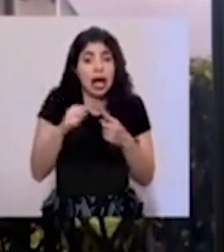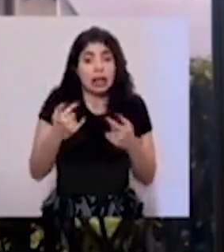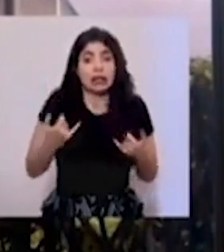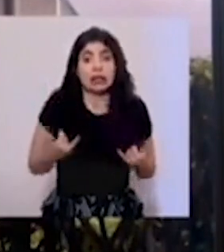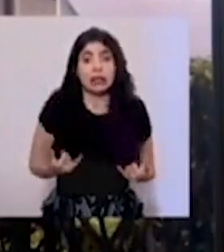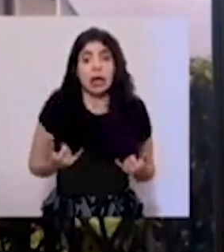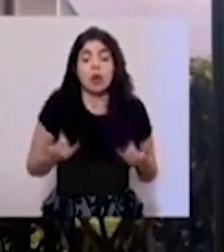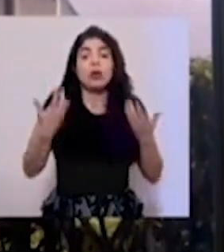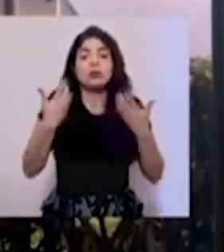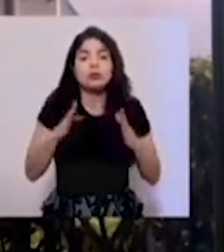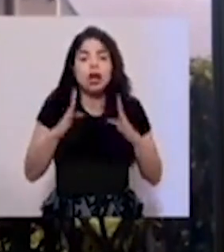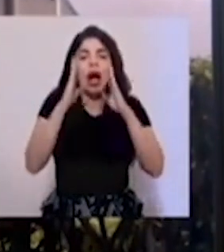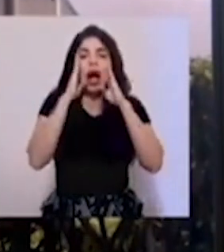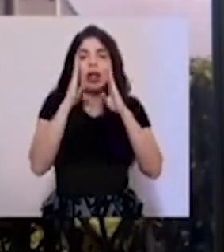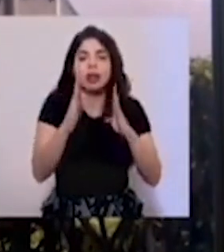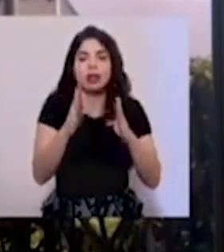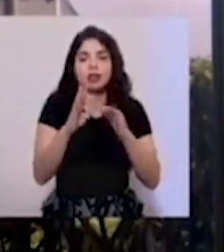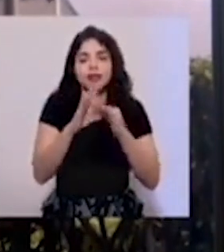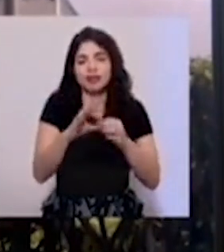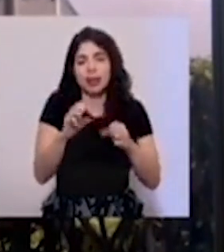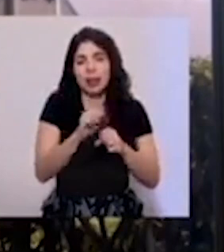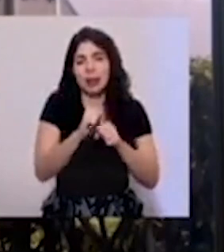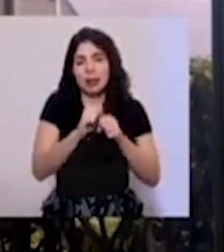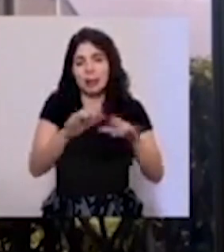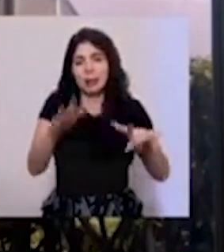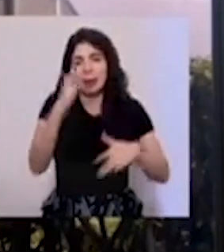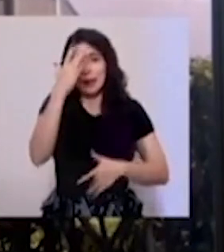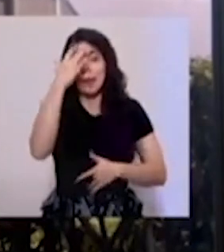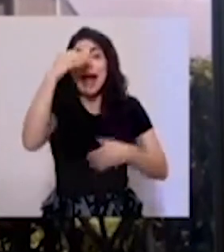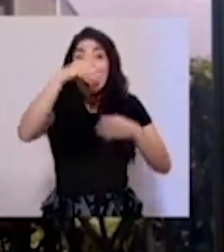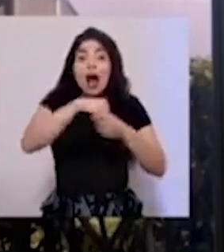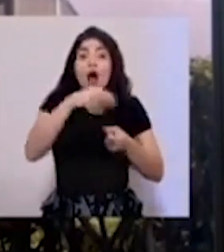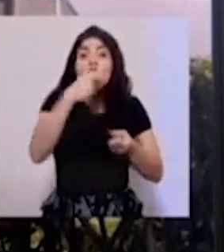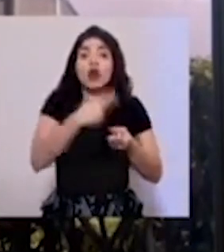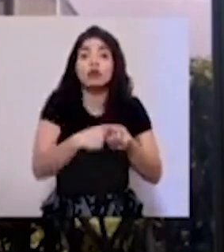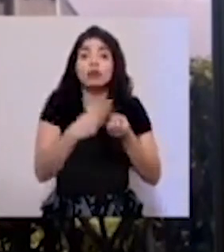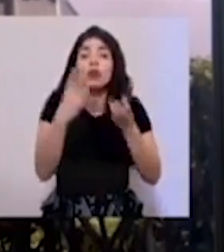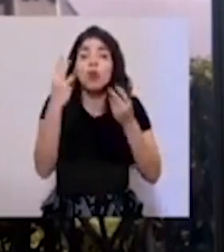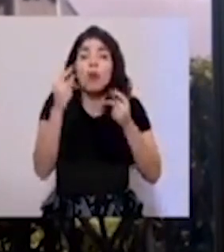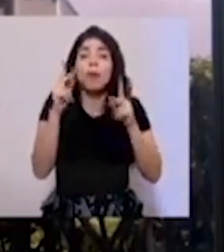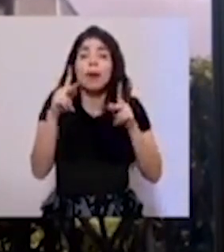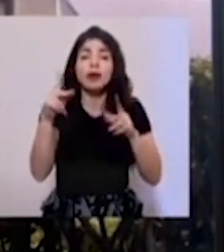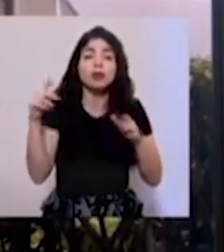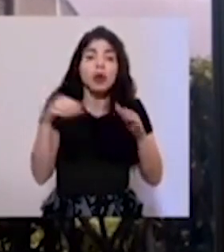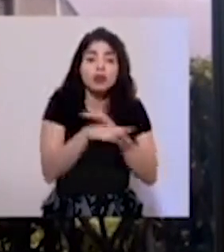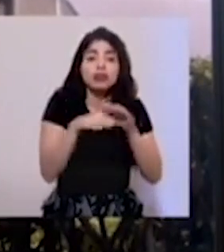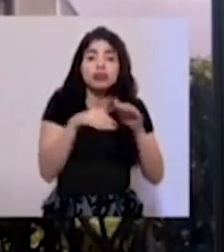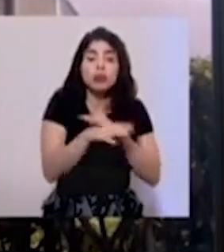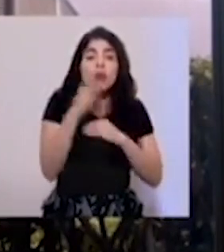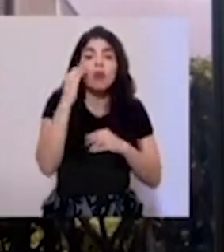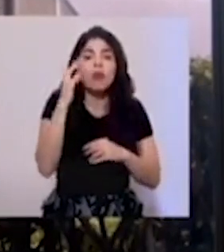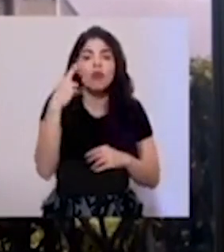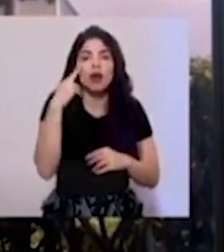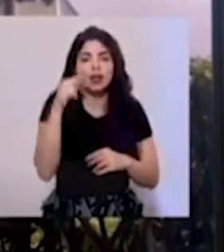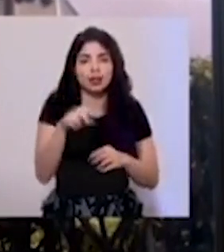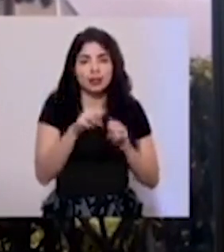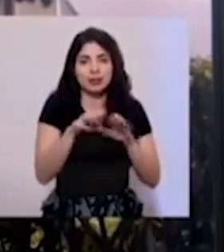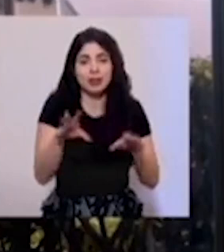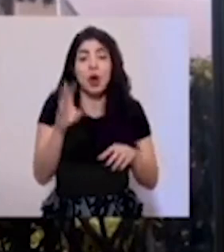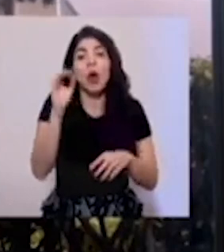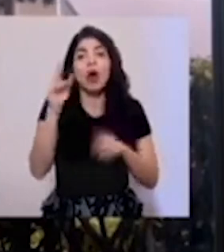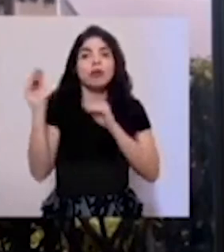tratadas por esta epidemia en hospitales o han sido reportadas como